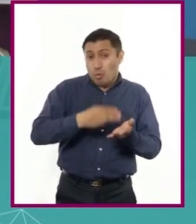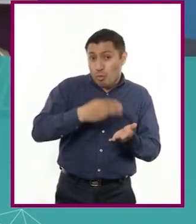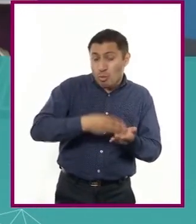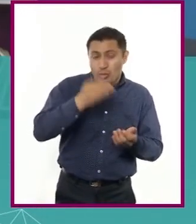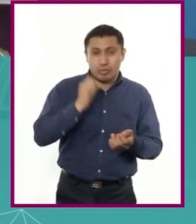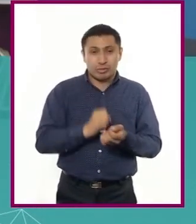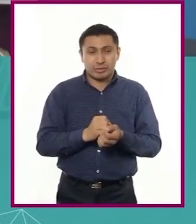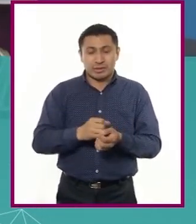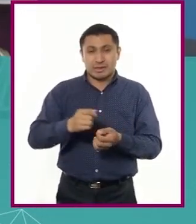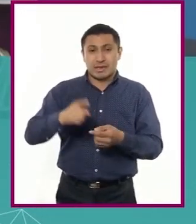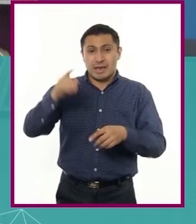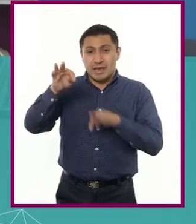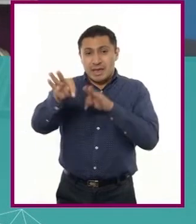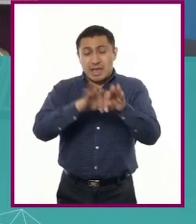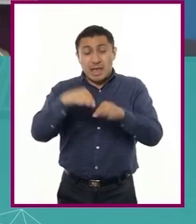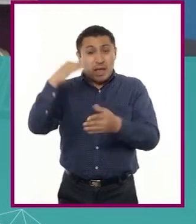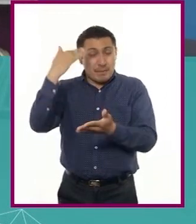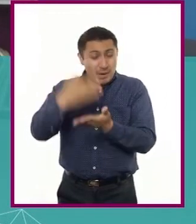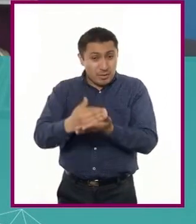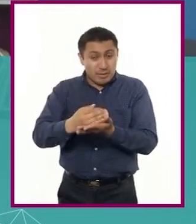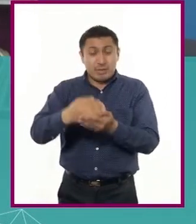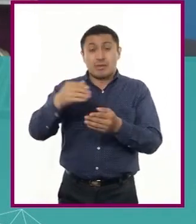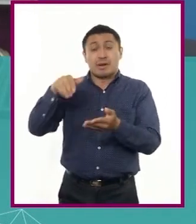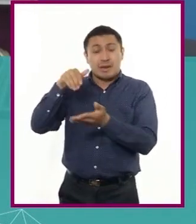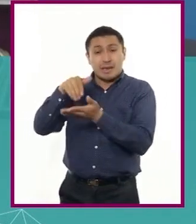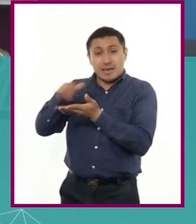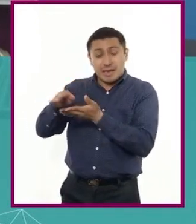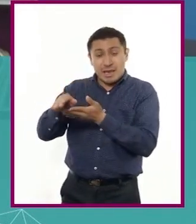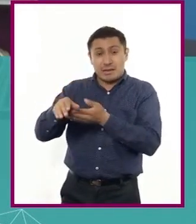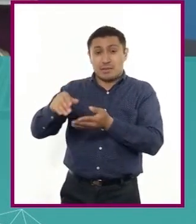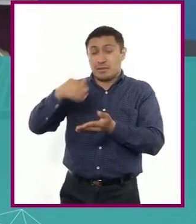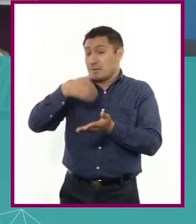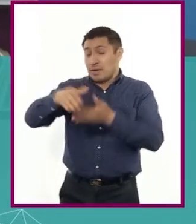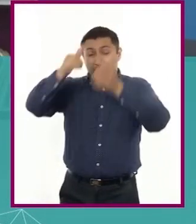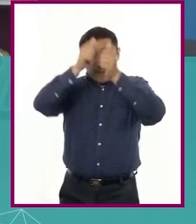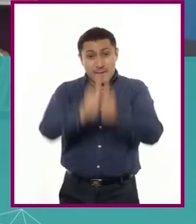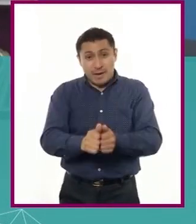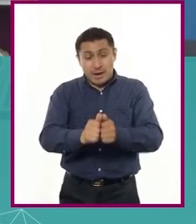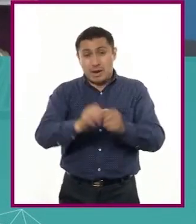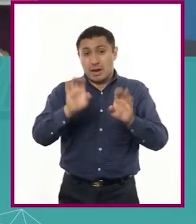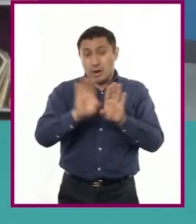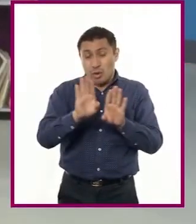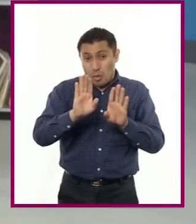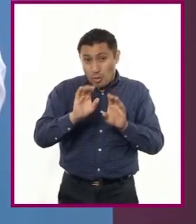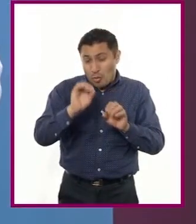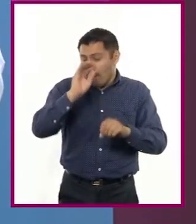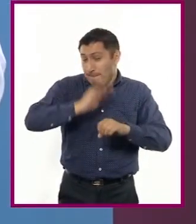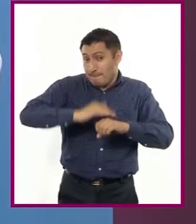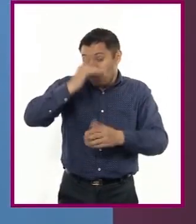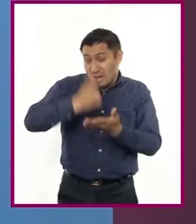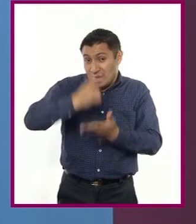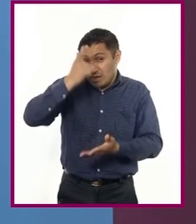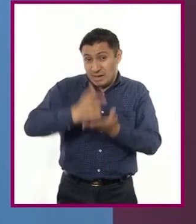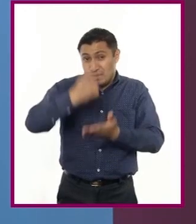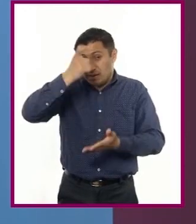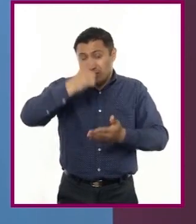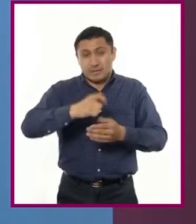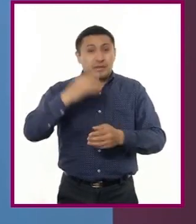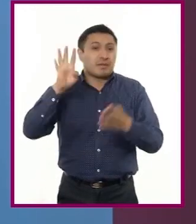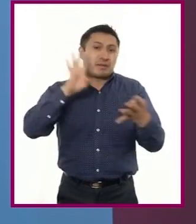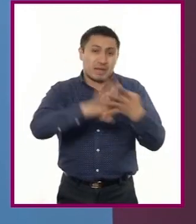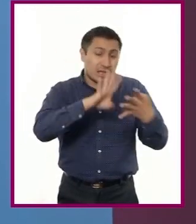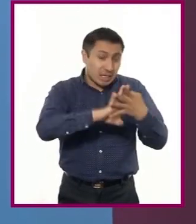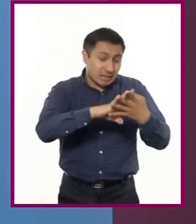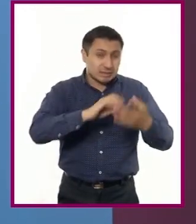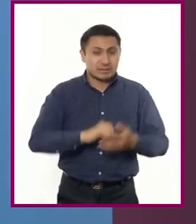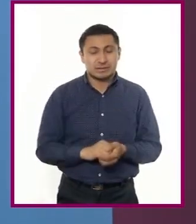suspensión, destitución, inhabilitación y sanciones penales. Recuerden revisar su